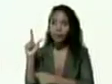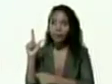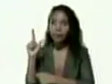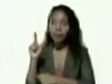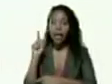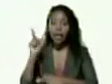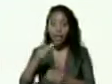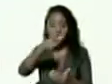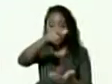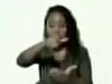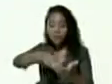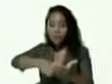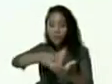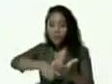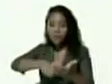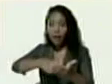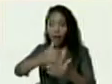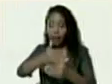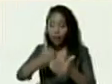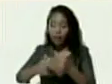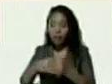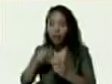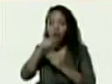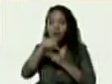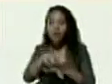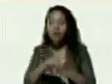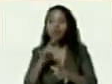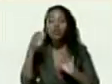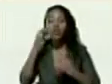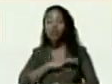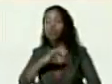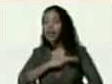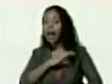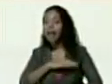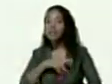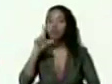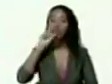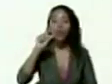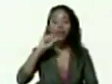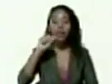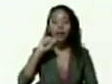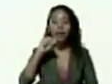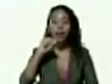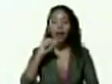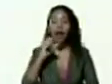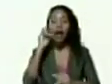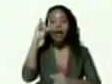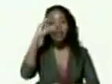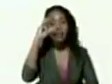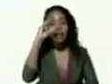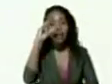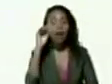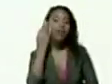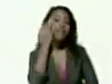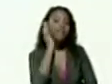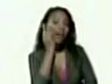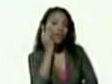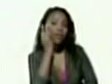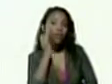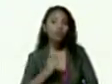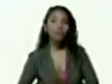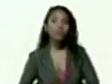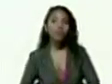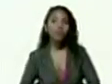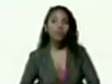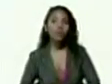código QR a través de las redes sociales Twitter Instagram Facebook a